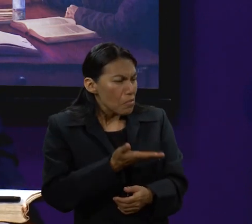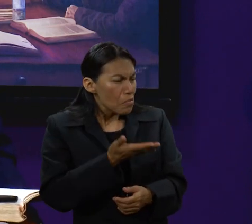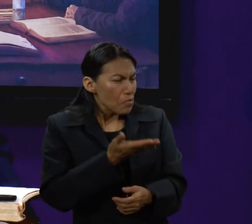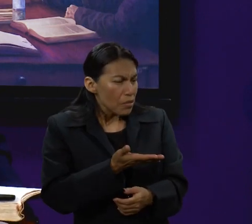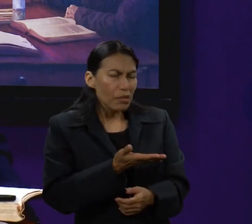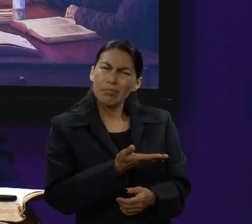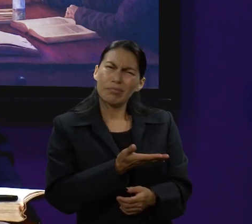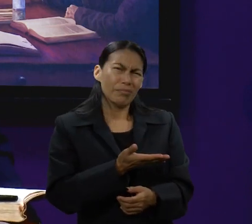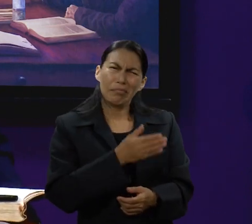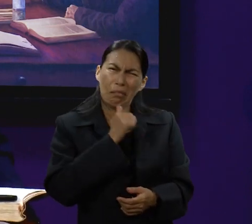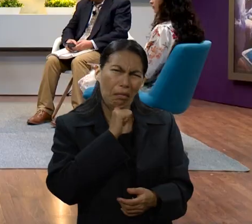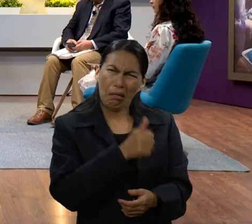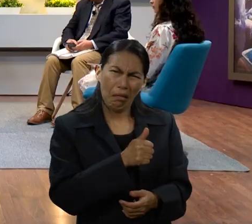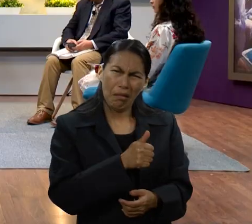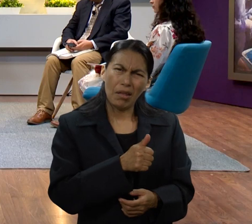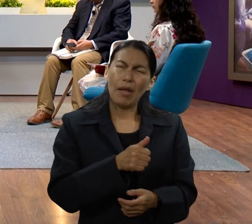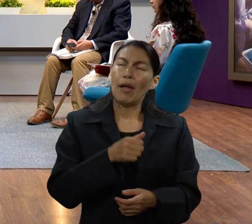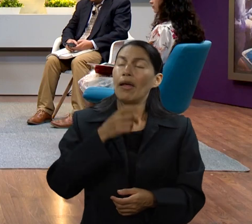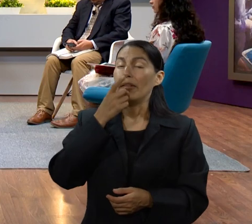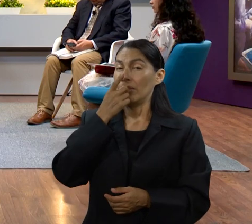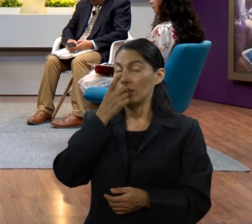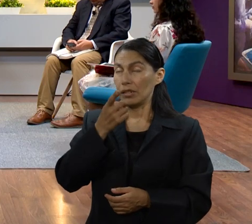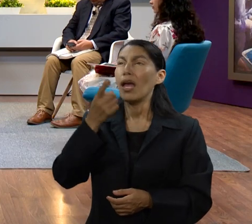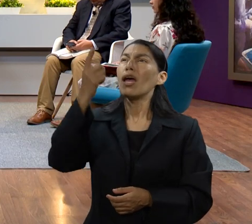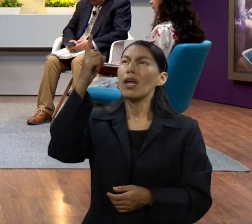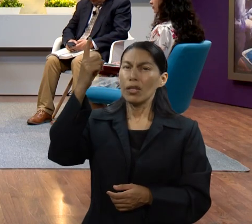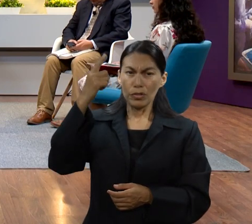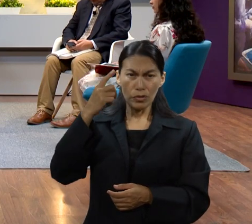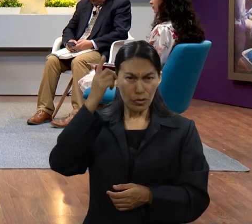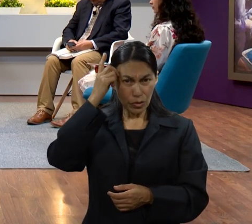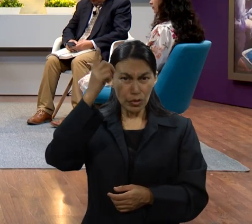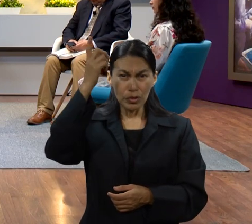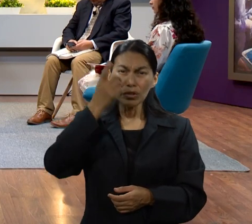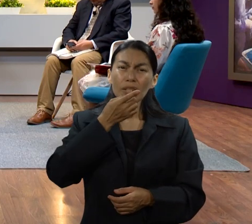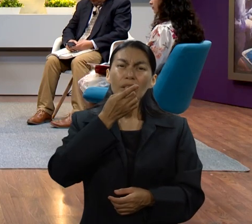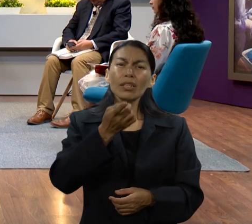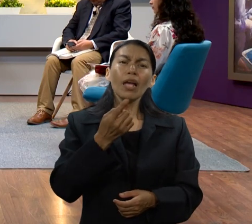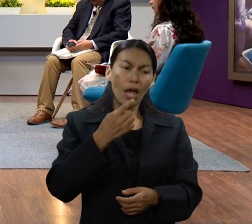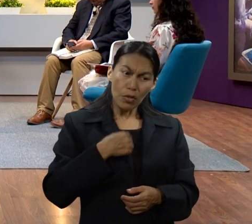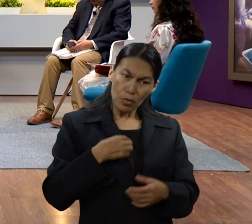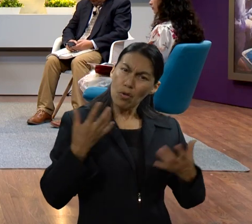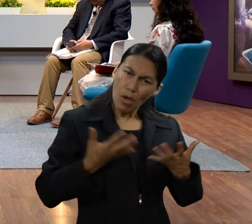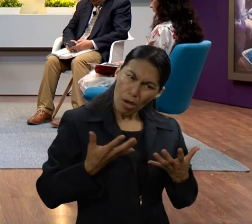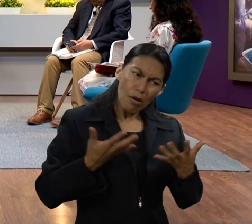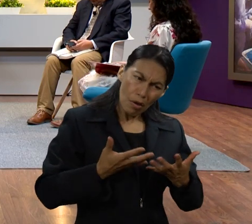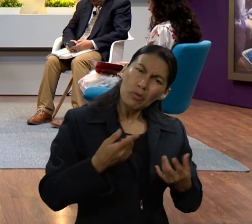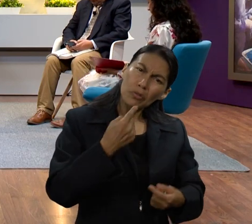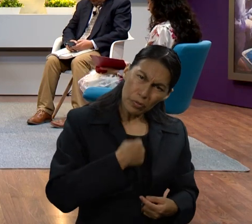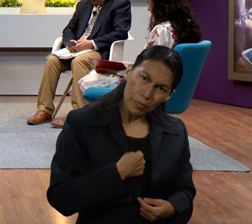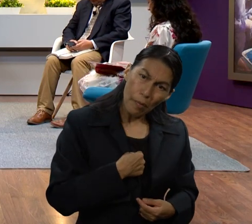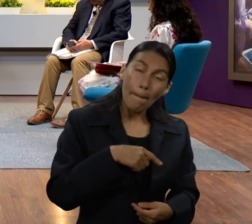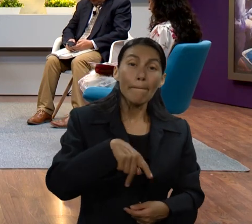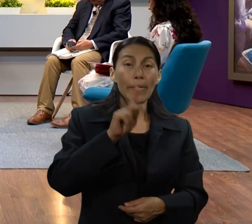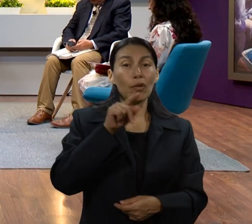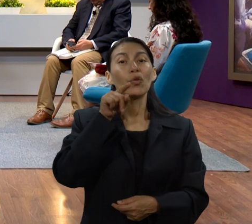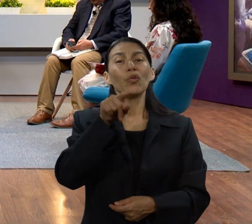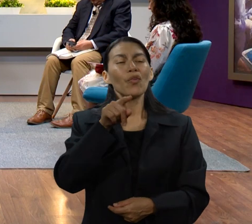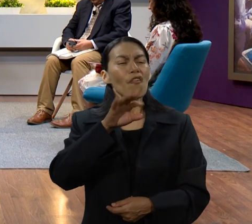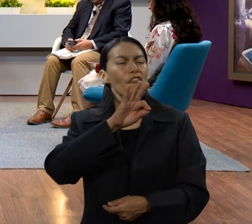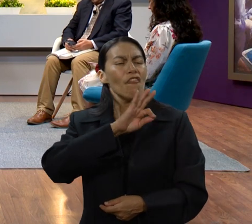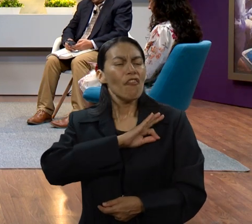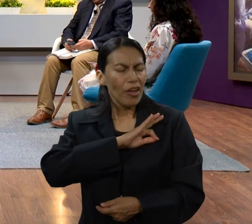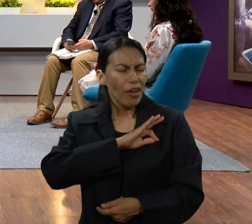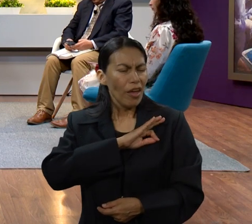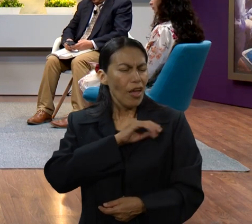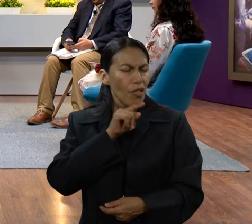nada. Dice, yo hago el pacto, yo hago toda la parte que tú tienes que hacer. Lo único que yo te pido a ti en este pacto es que